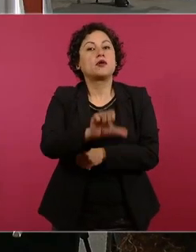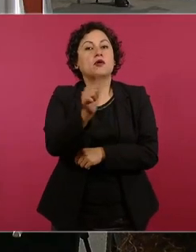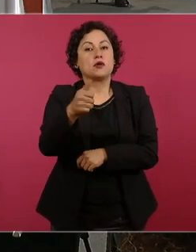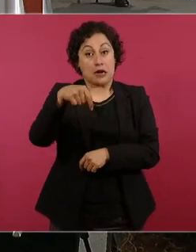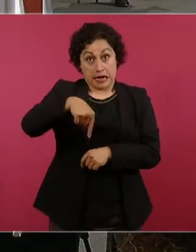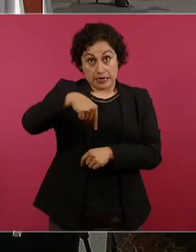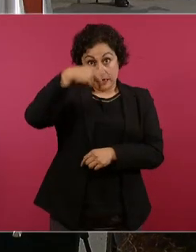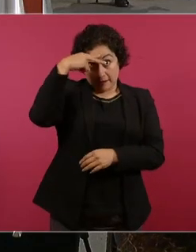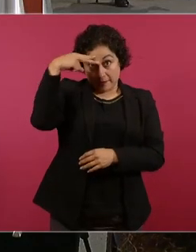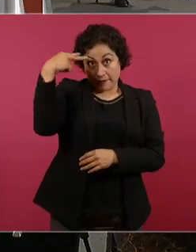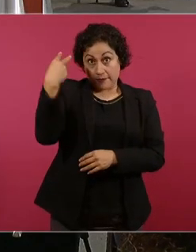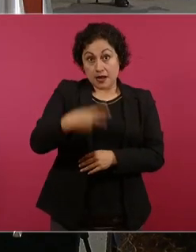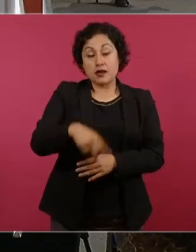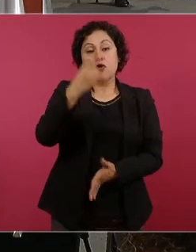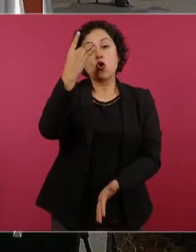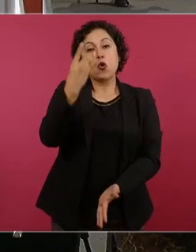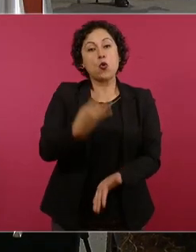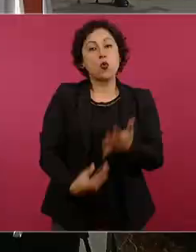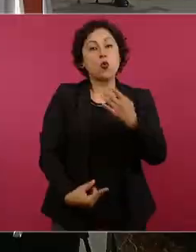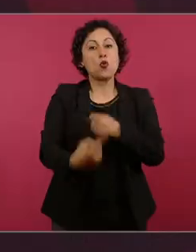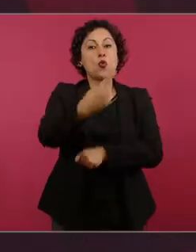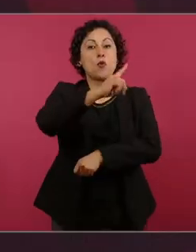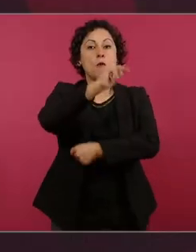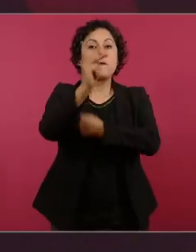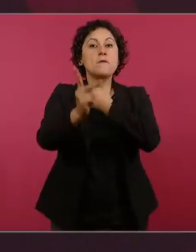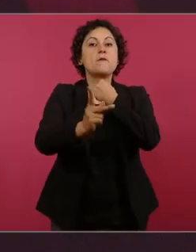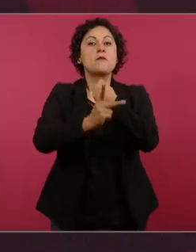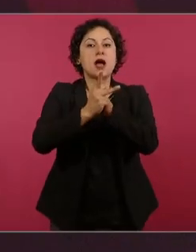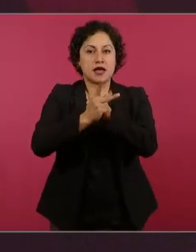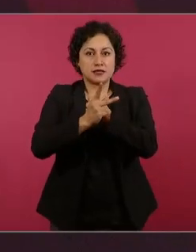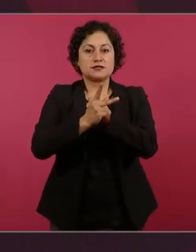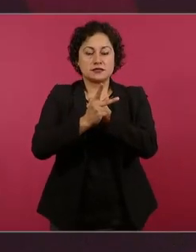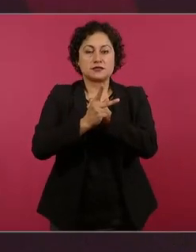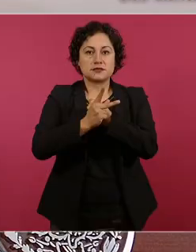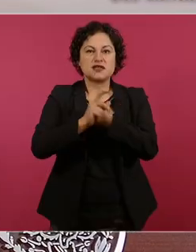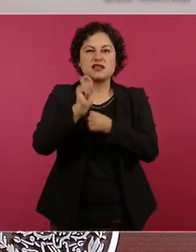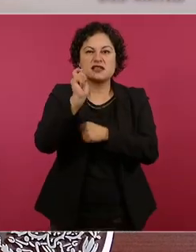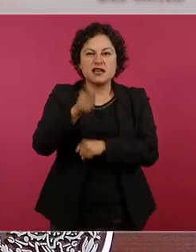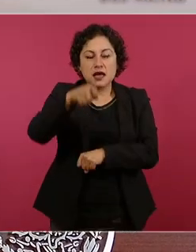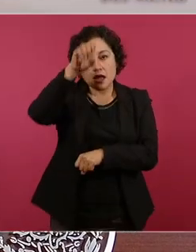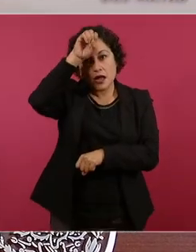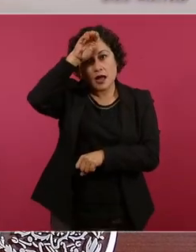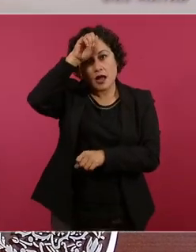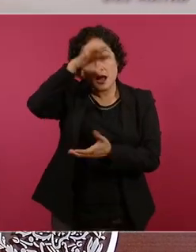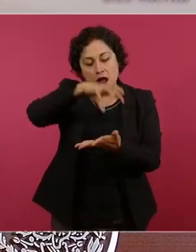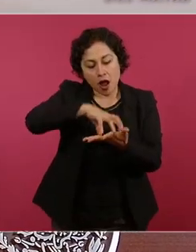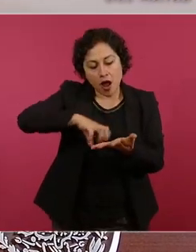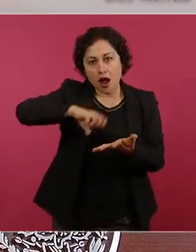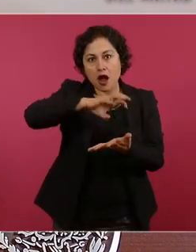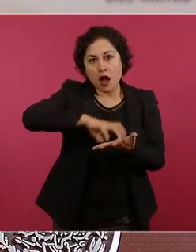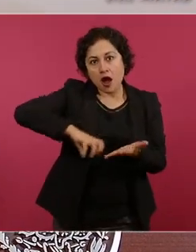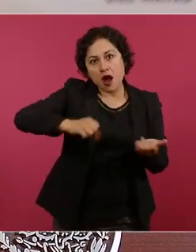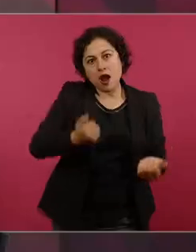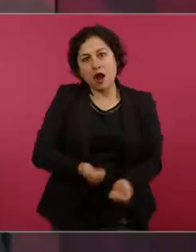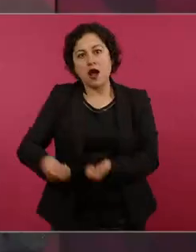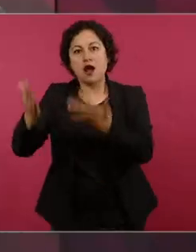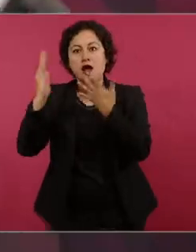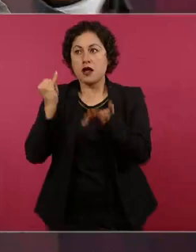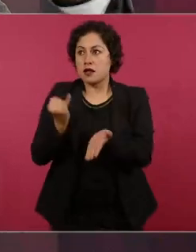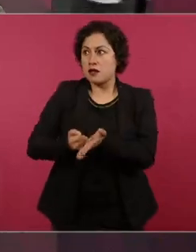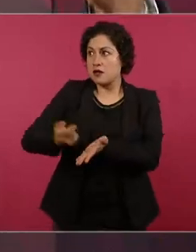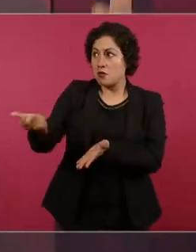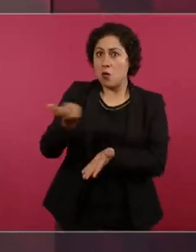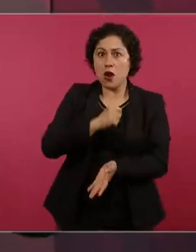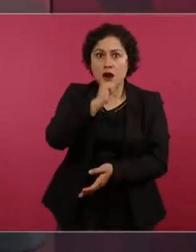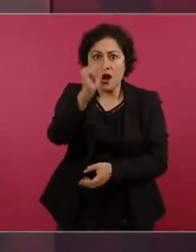se pagaba impuesto por la extracción de minerales Salinas les concedió a las